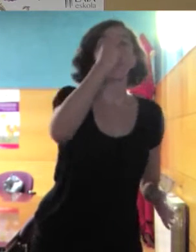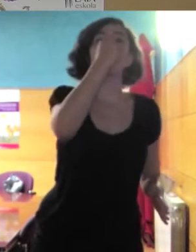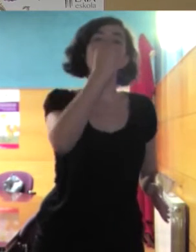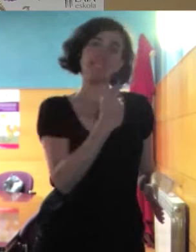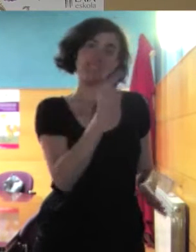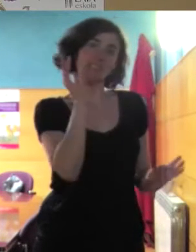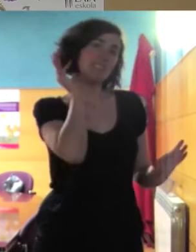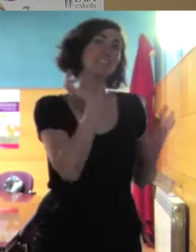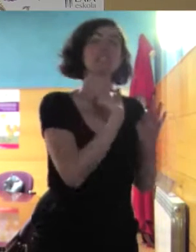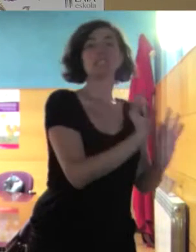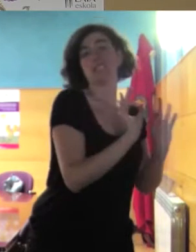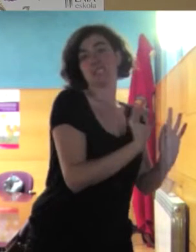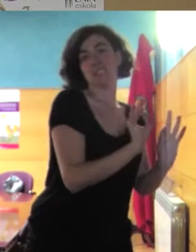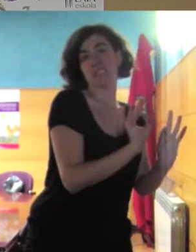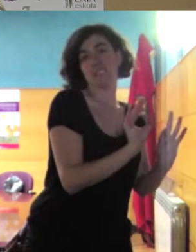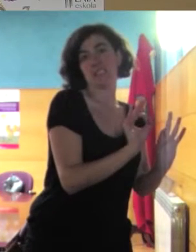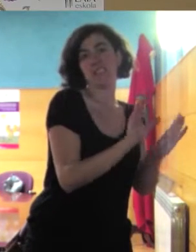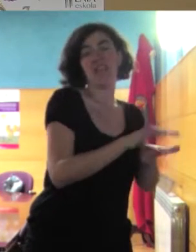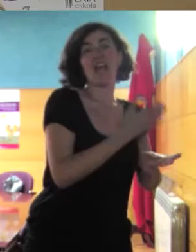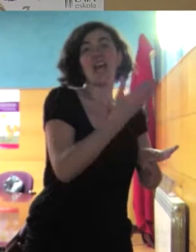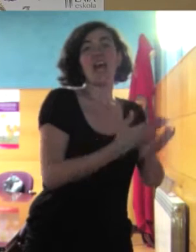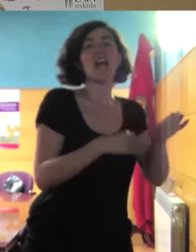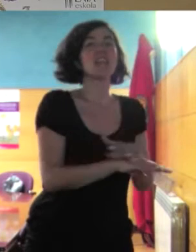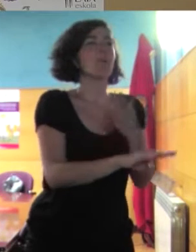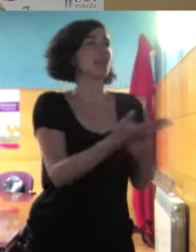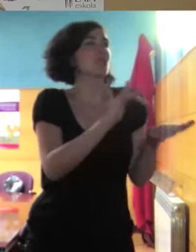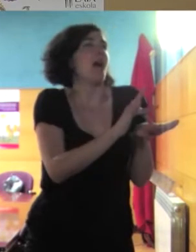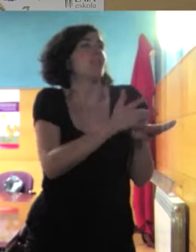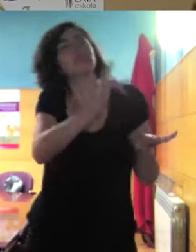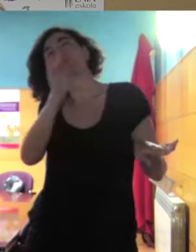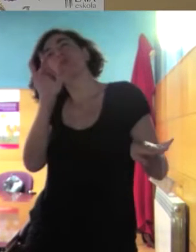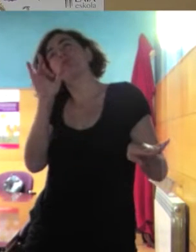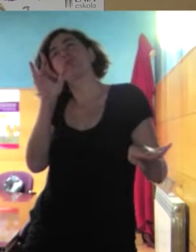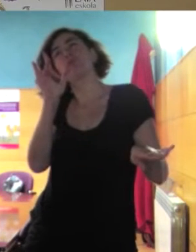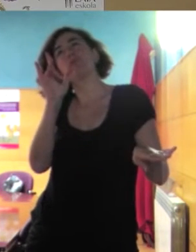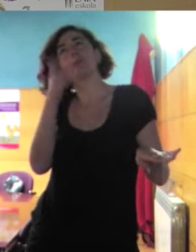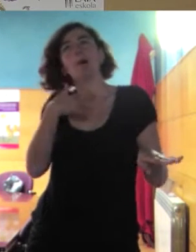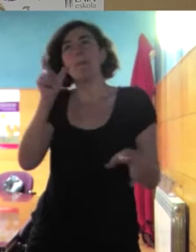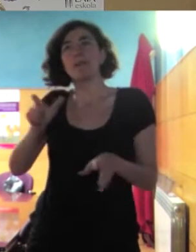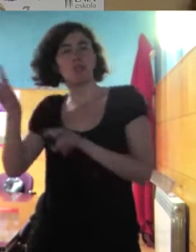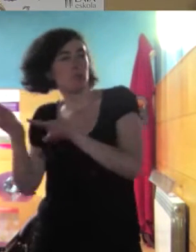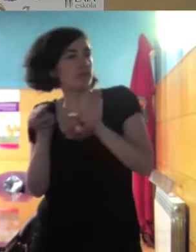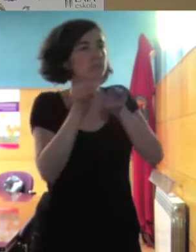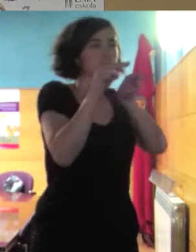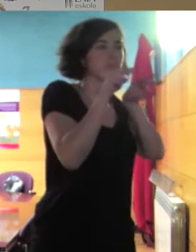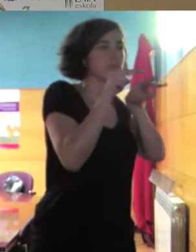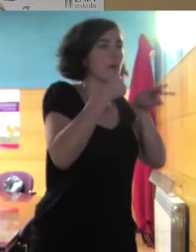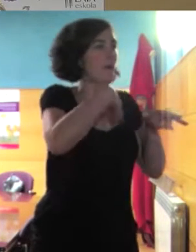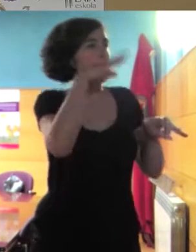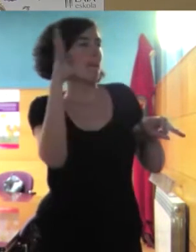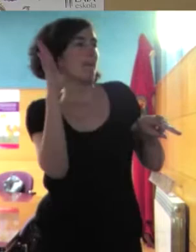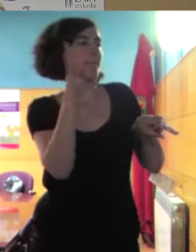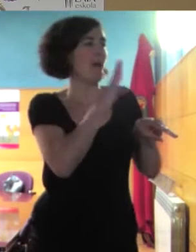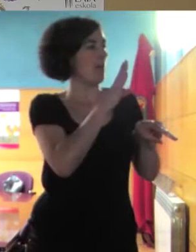los zapatos que llevan es para que brillen ellas para traer las miradas para que sus padres y madres